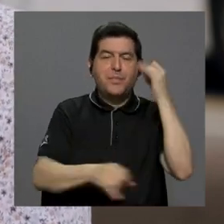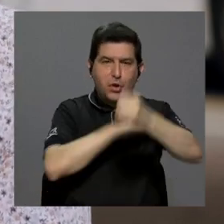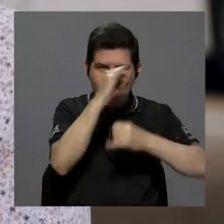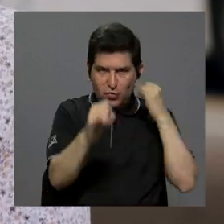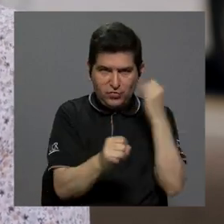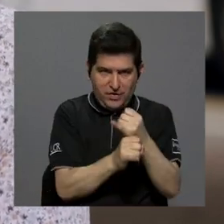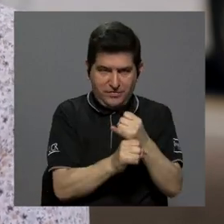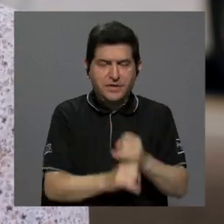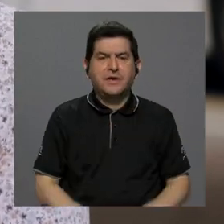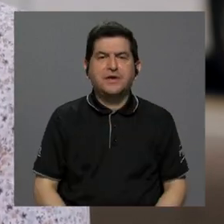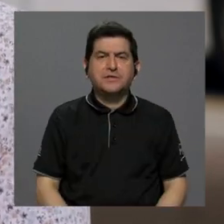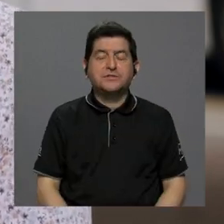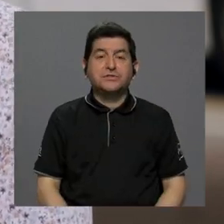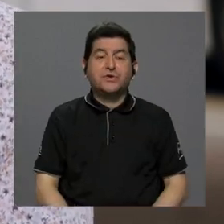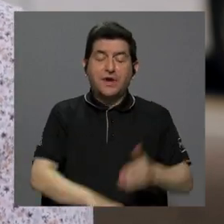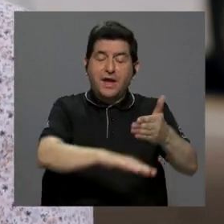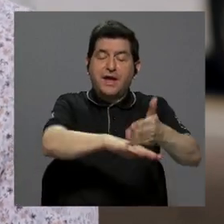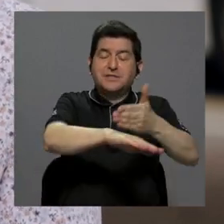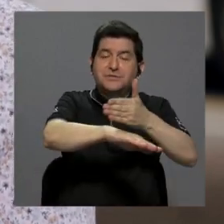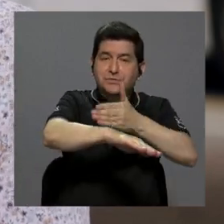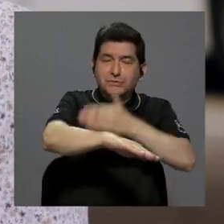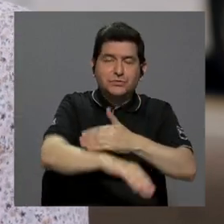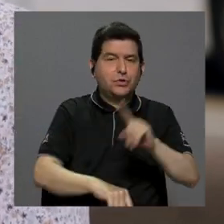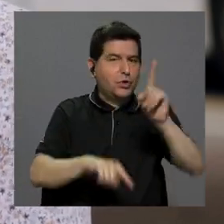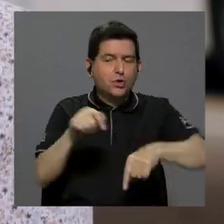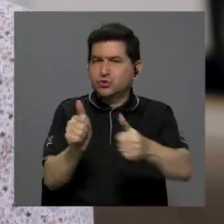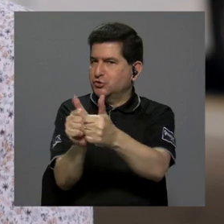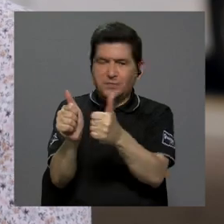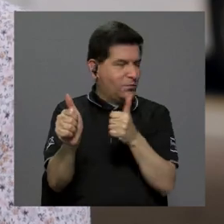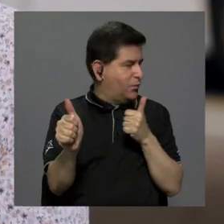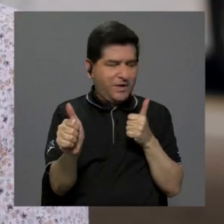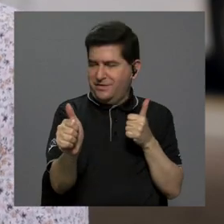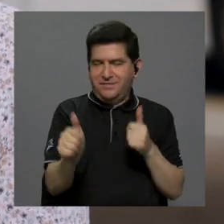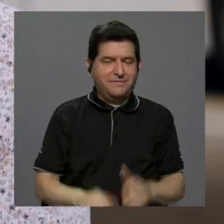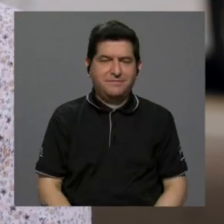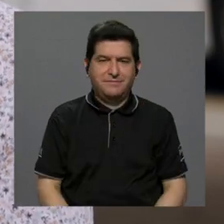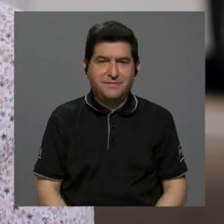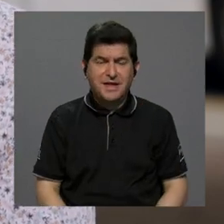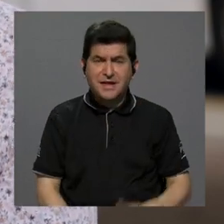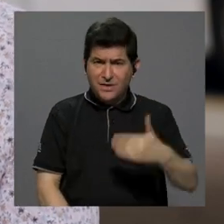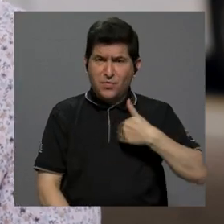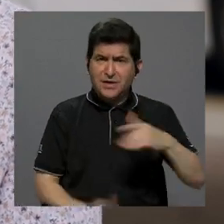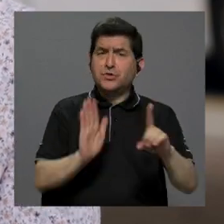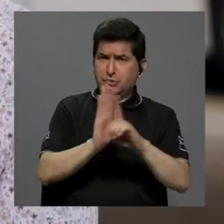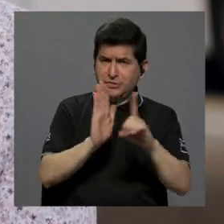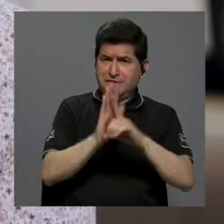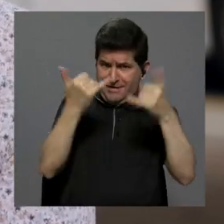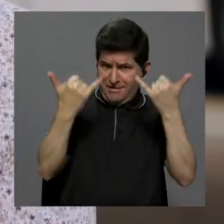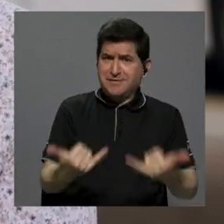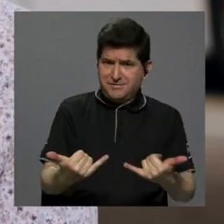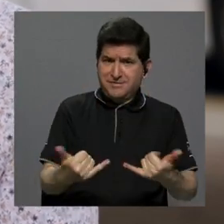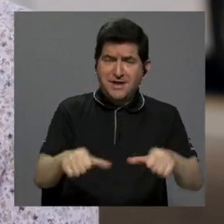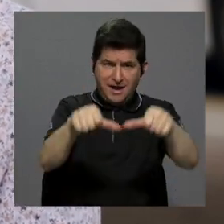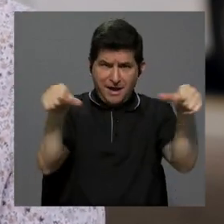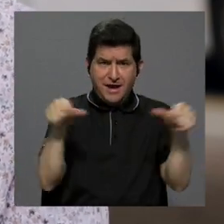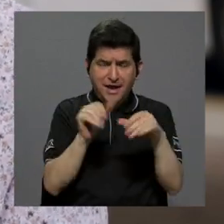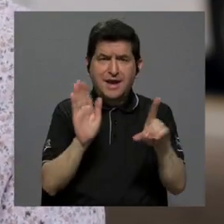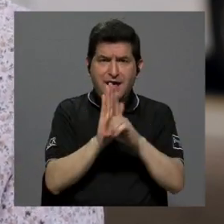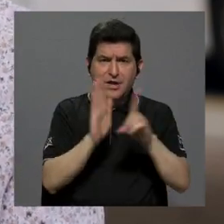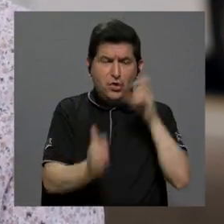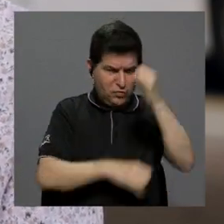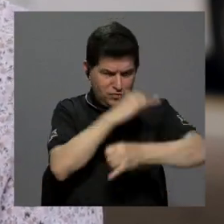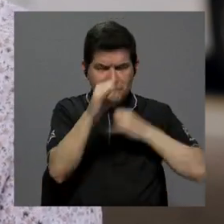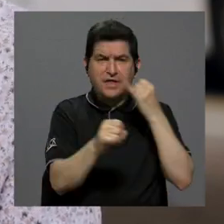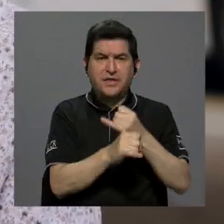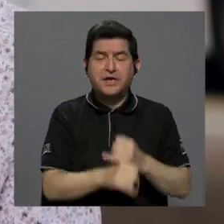principio de derecho internacional que es la progresividad, la no regresividad. Cuando se obtiene un derecho en